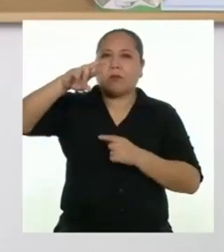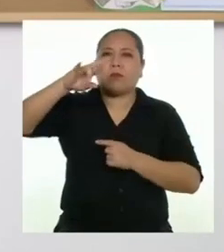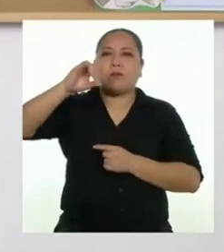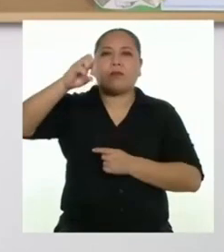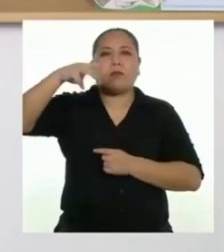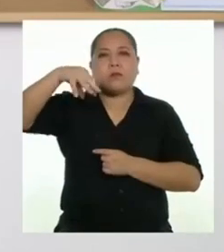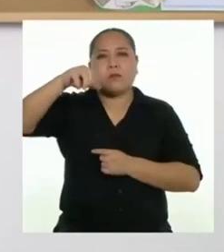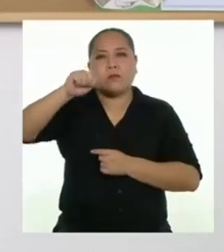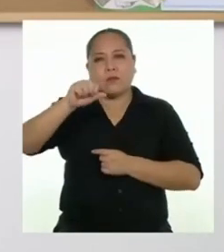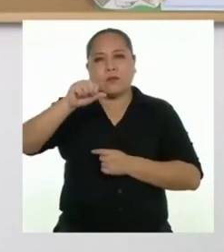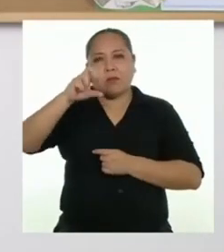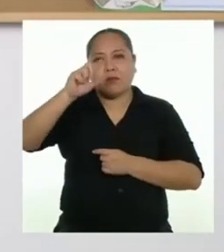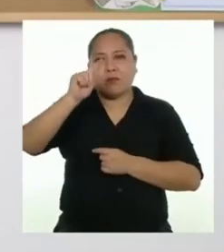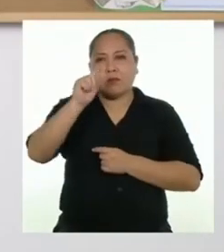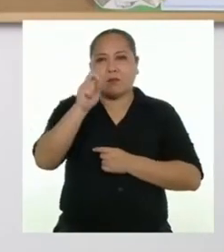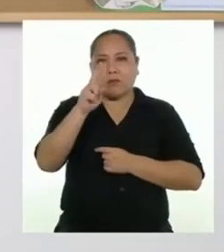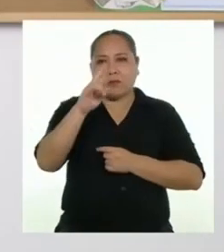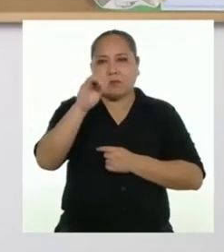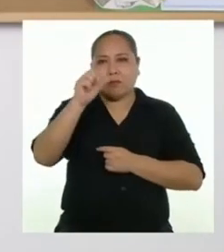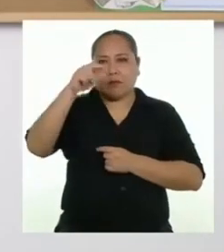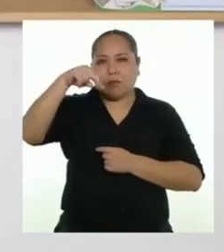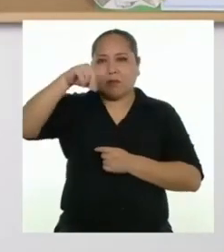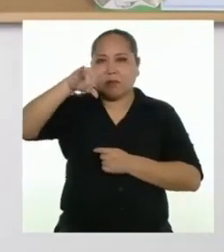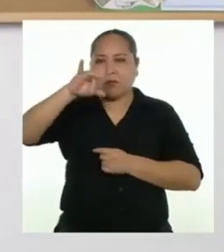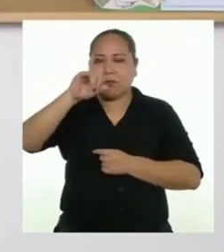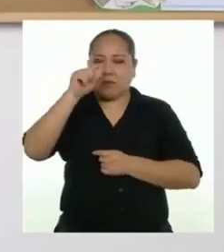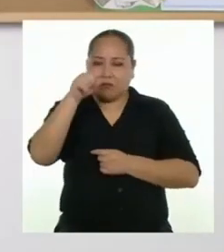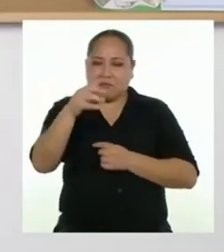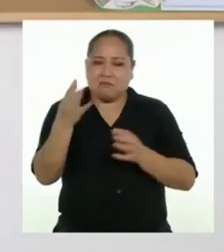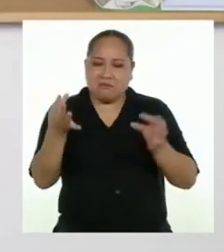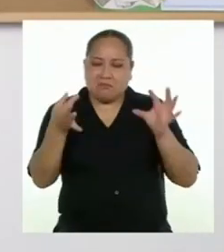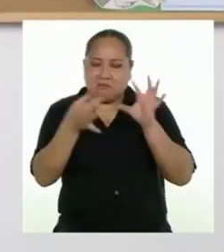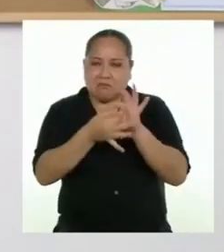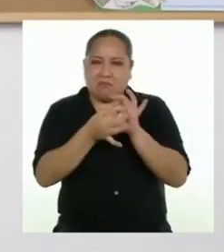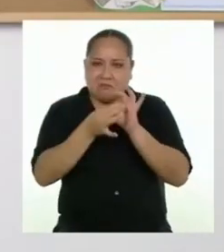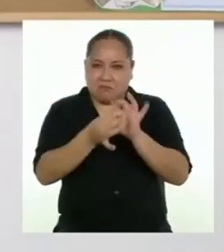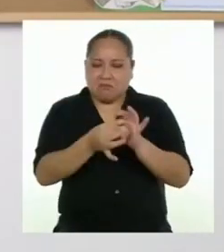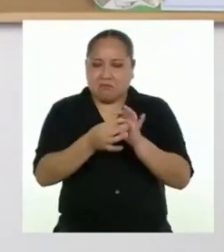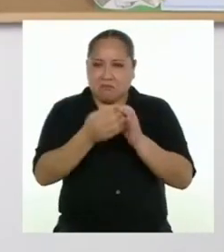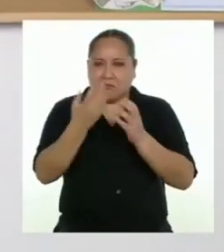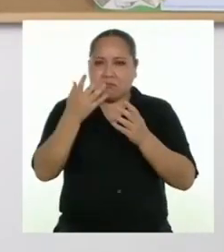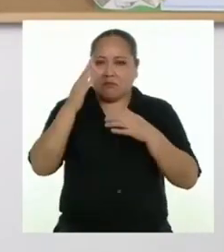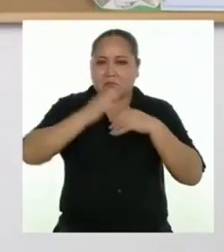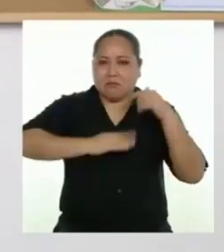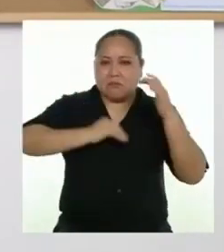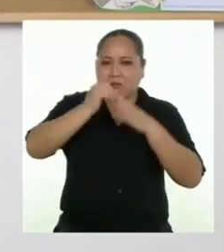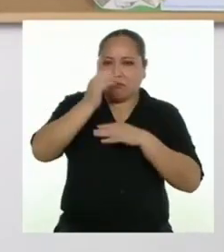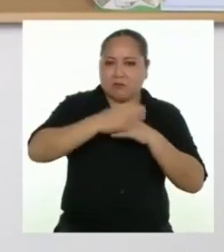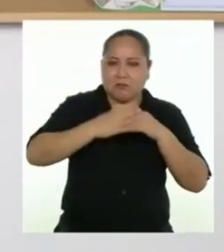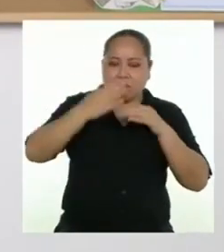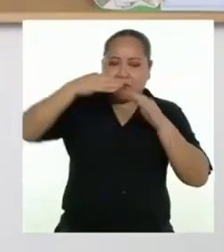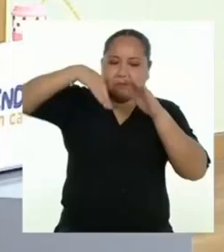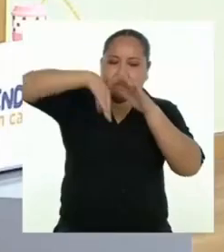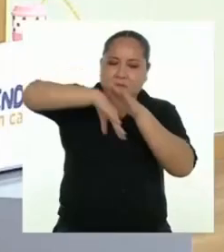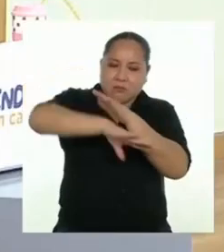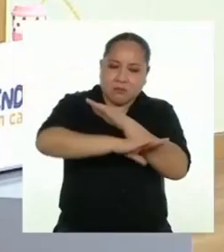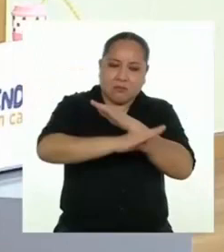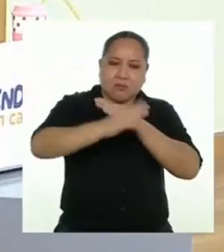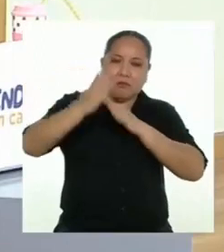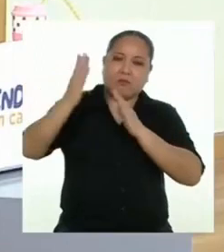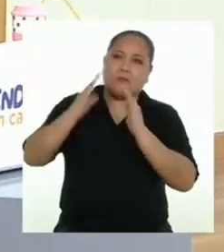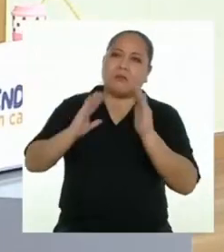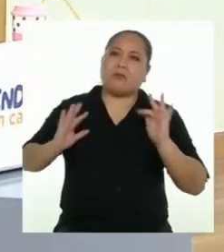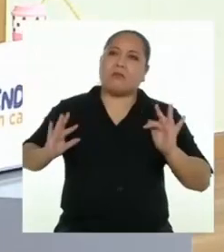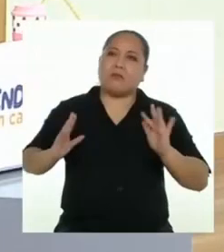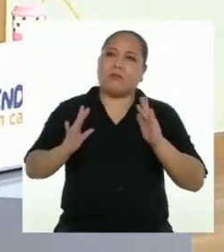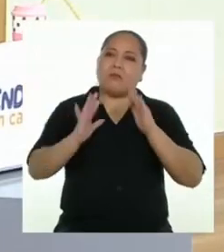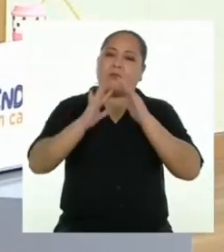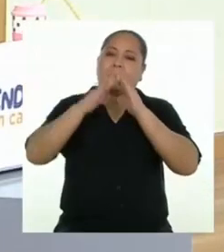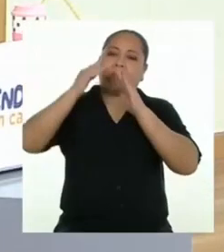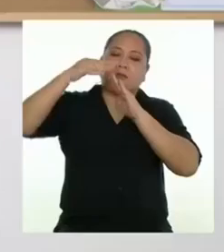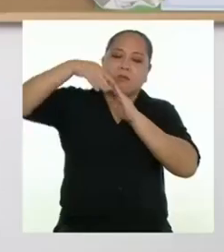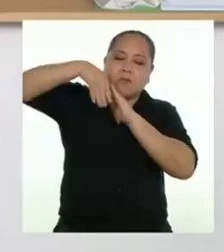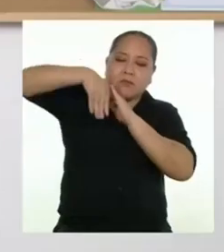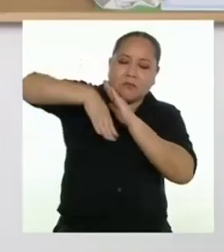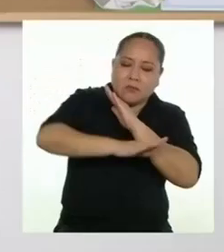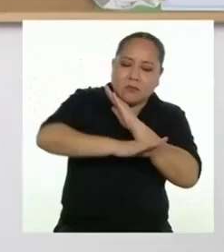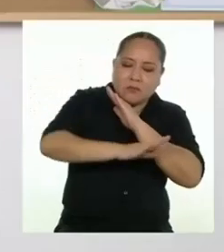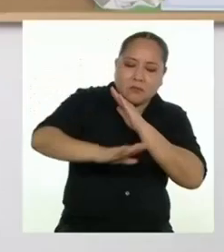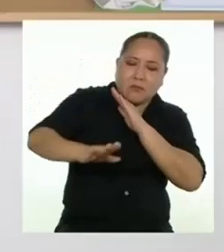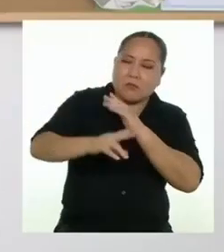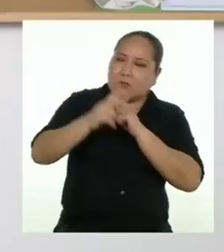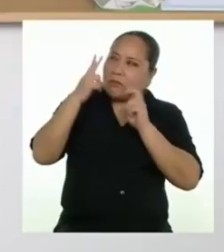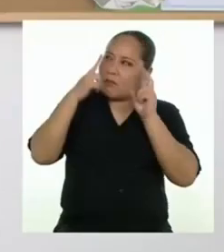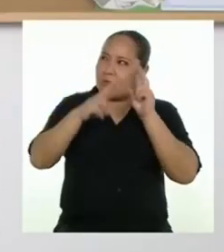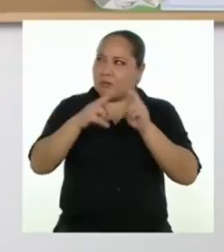ajusta a las medidas estándares que se debe considerar para construirlas en las faldas de los cerros. Yo opino que lo evaluemos.